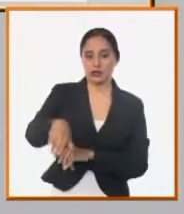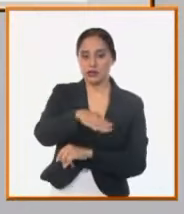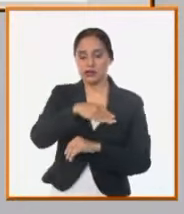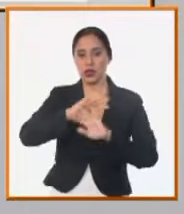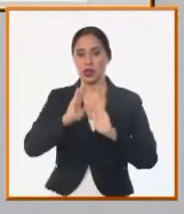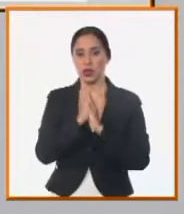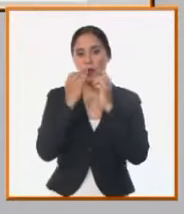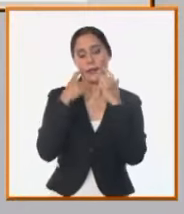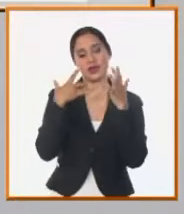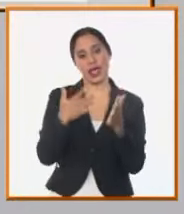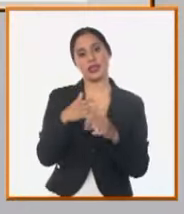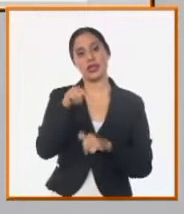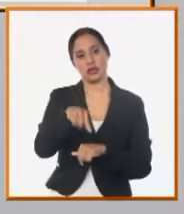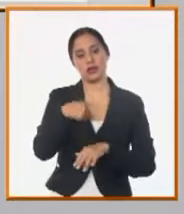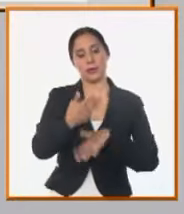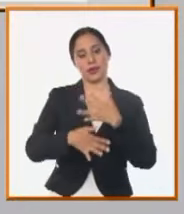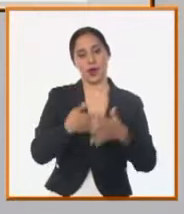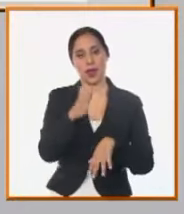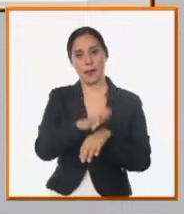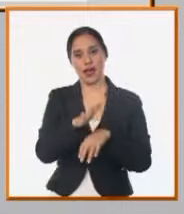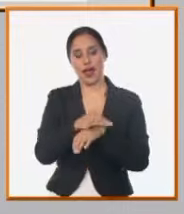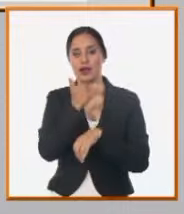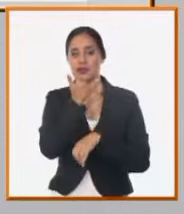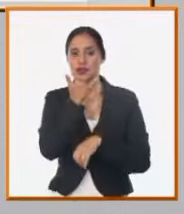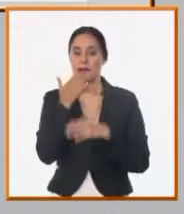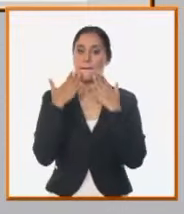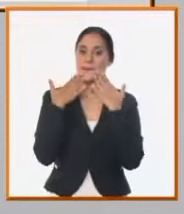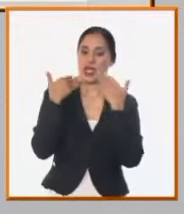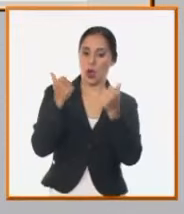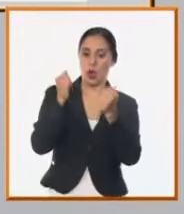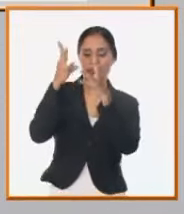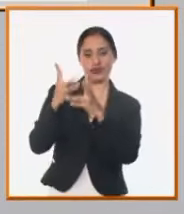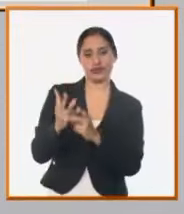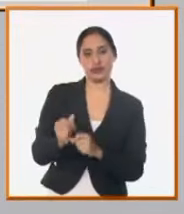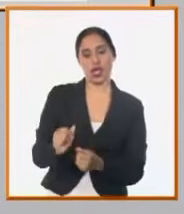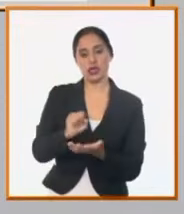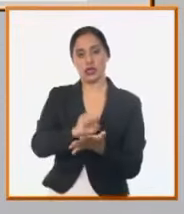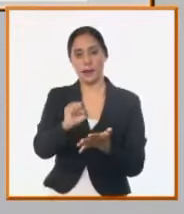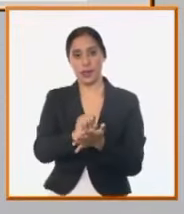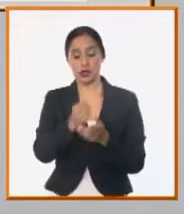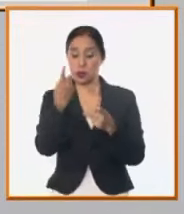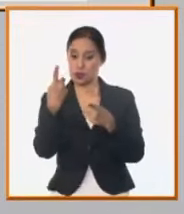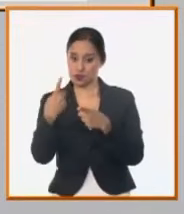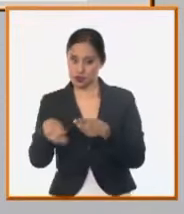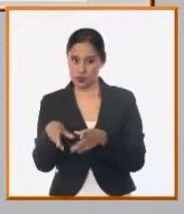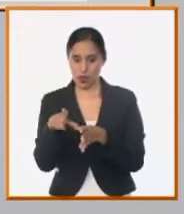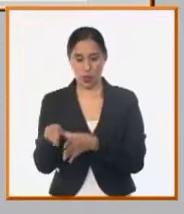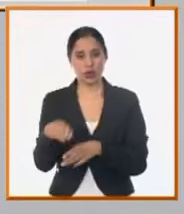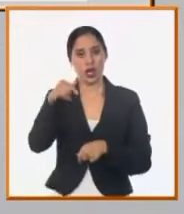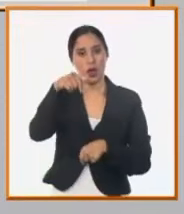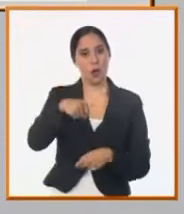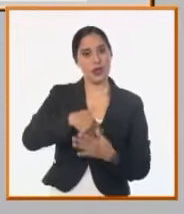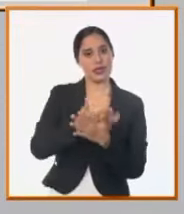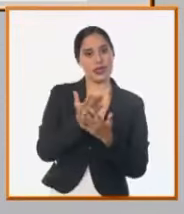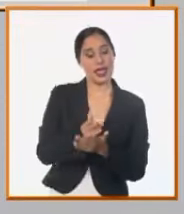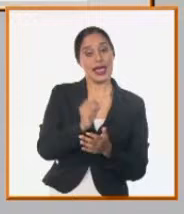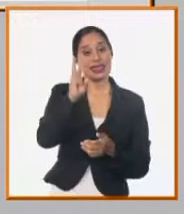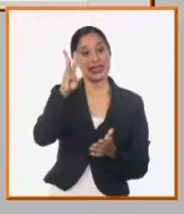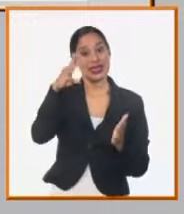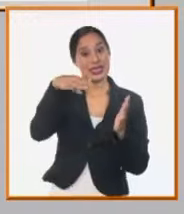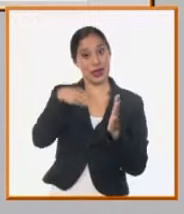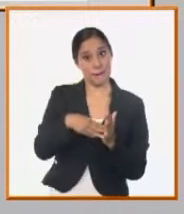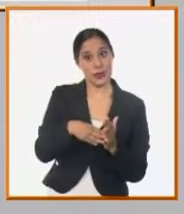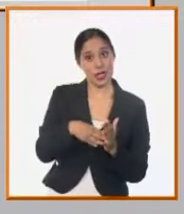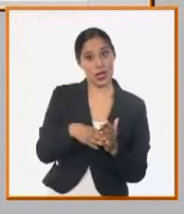el servicio en tener un mejor resultado de los servicios con respecto a las obstrucciones en la actualidad existen entre 3.000 unas